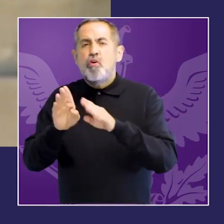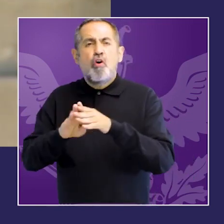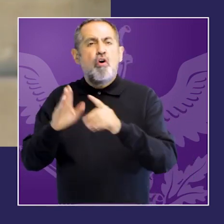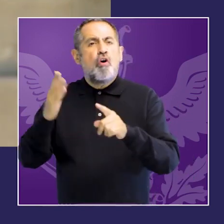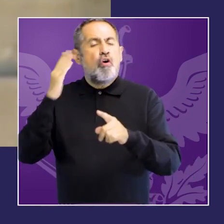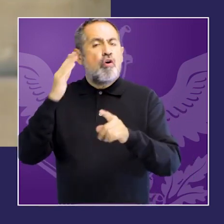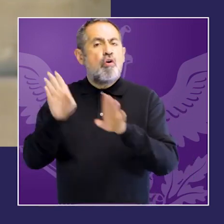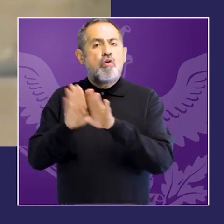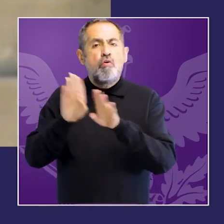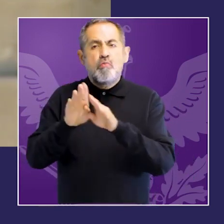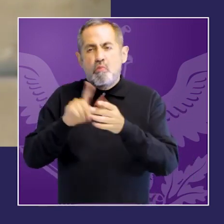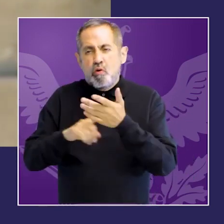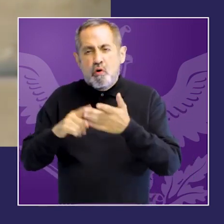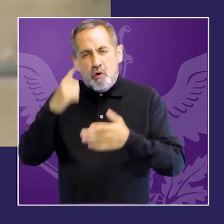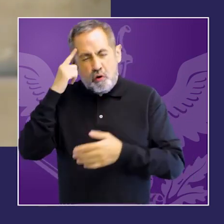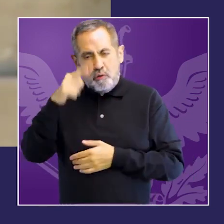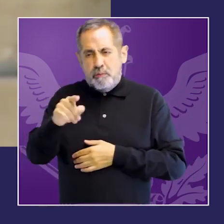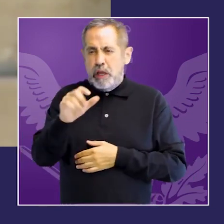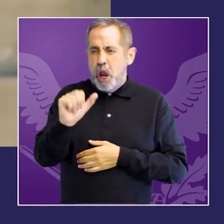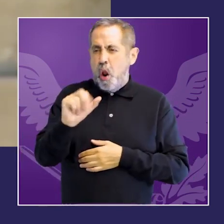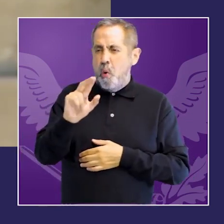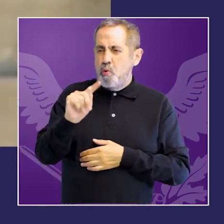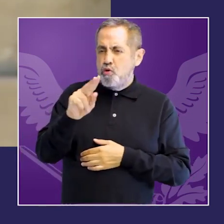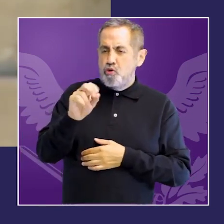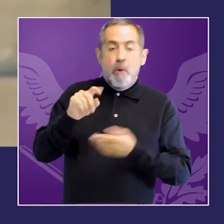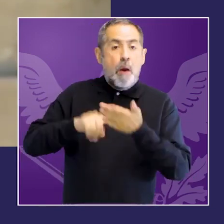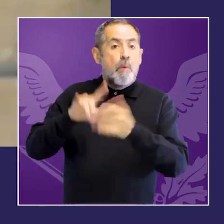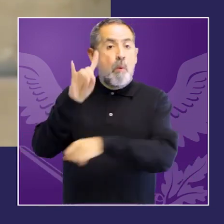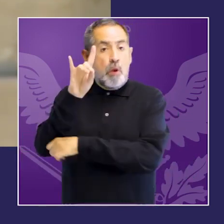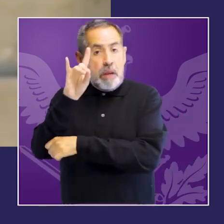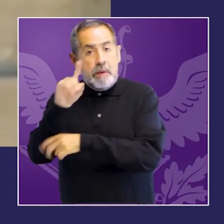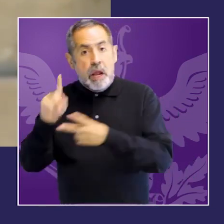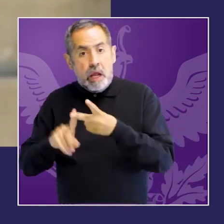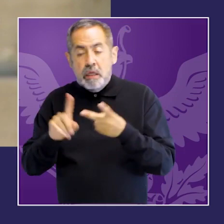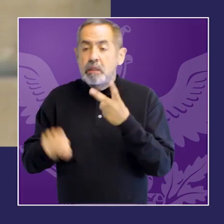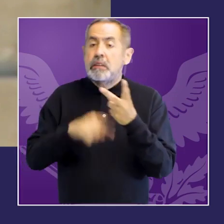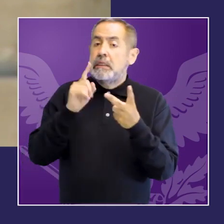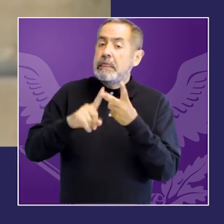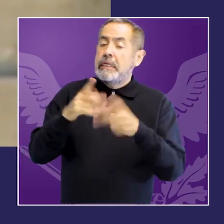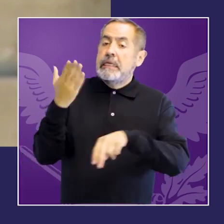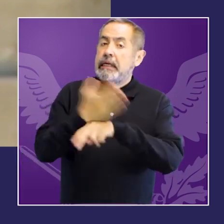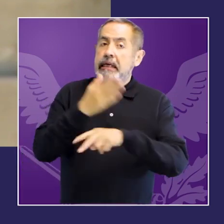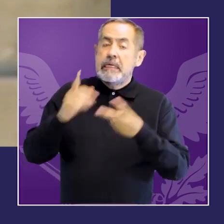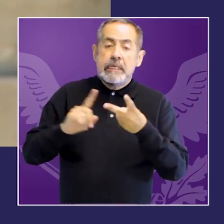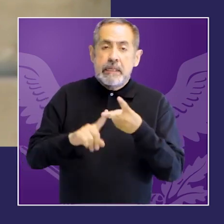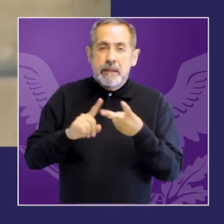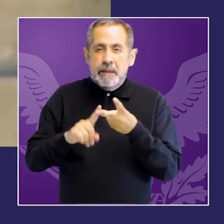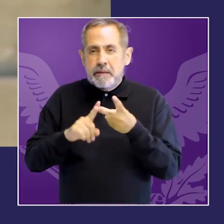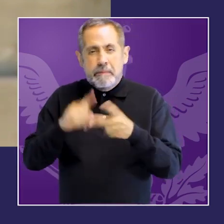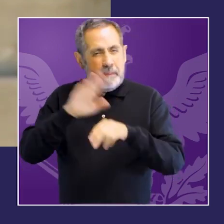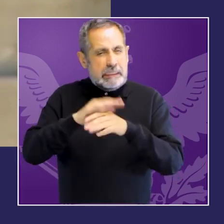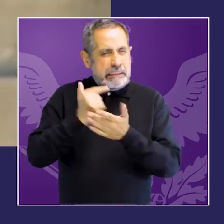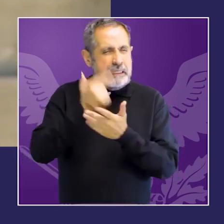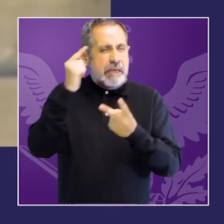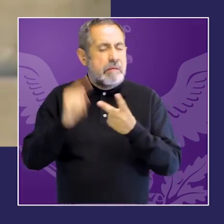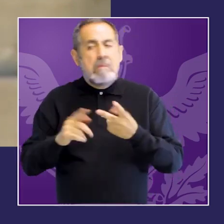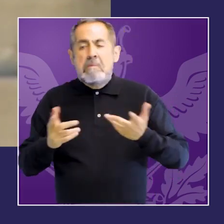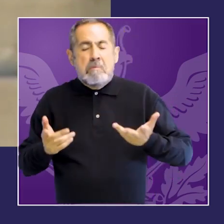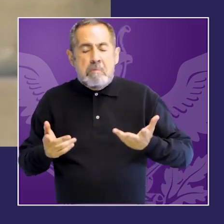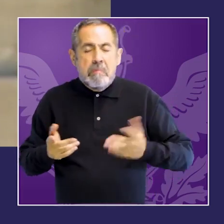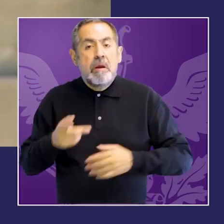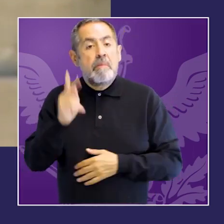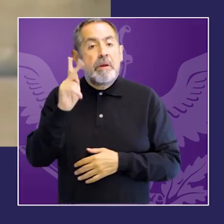la figura agravada y pasar al tipo penal específico.